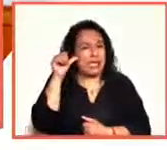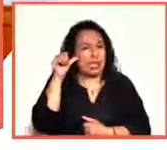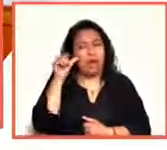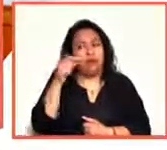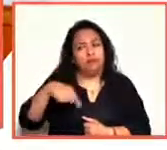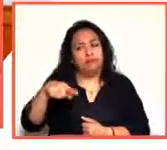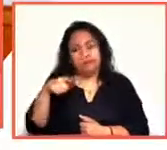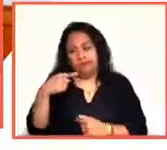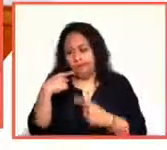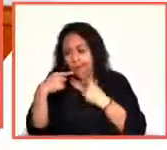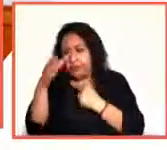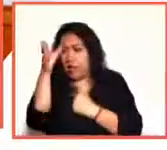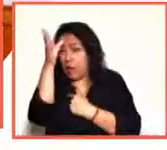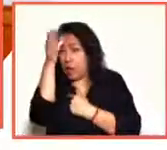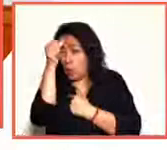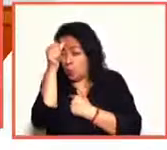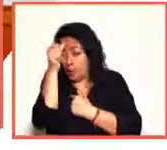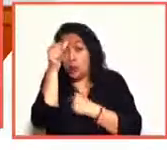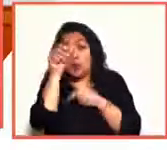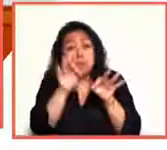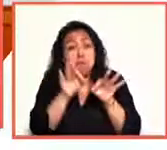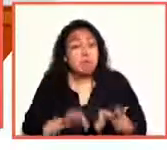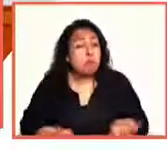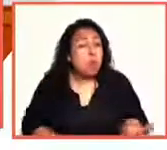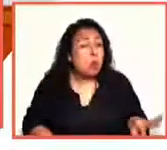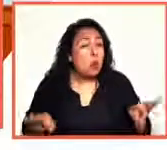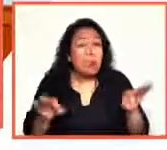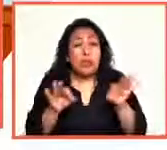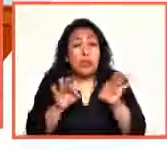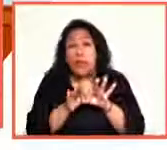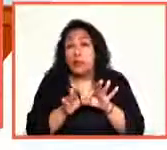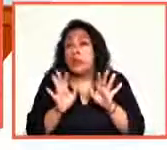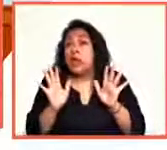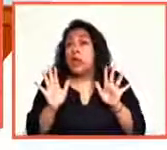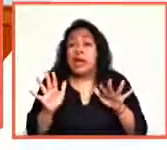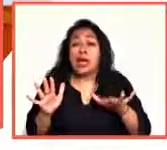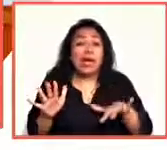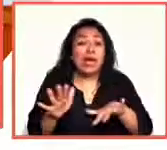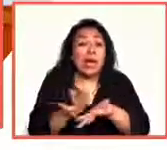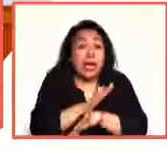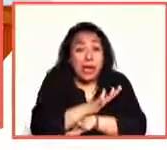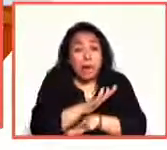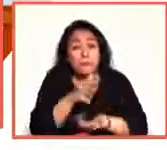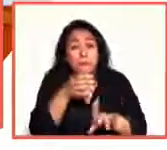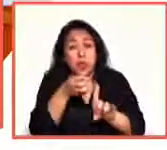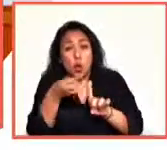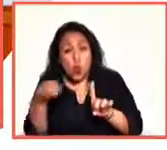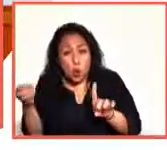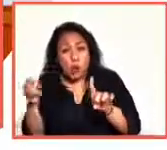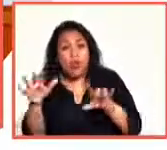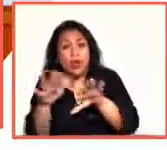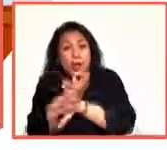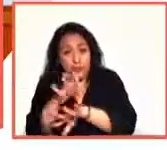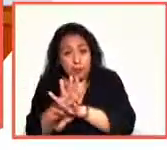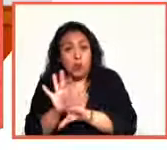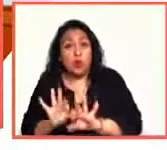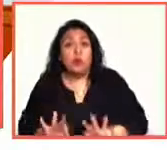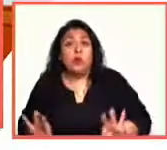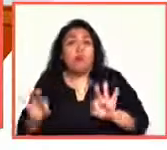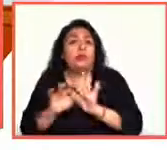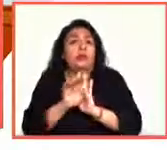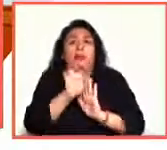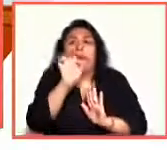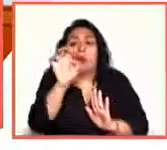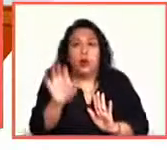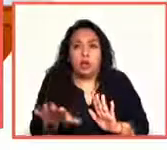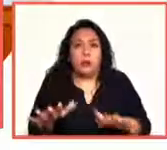es importantísimo, en un momento dado, hacer cambios y reestructuraciones importantes, como es en un momento los